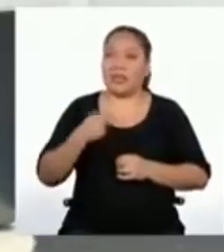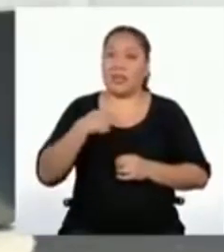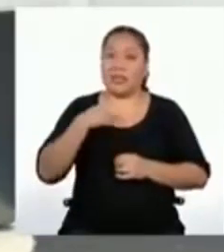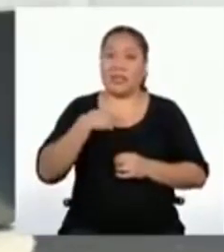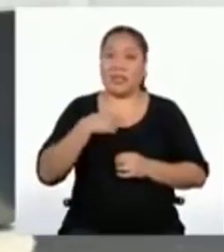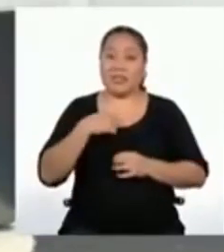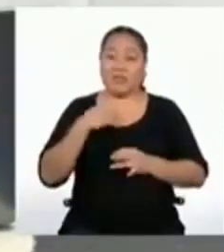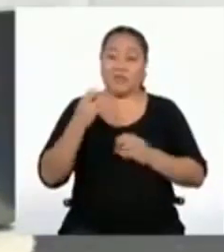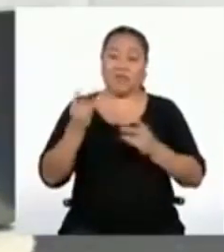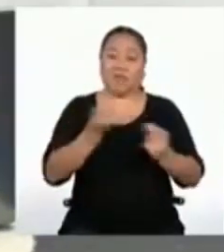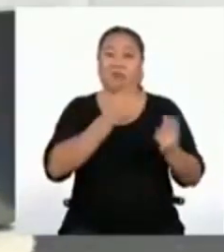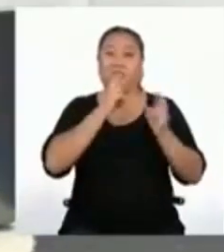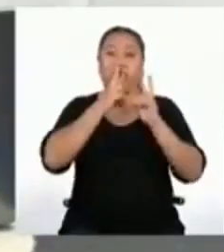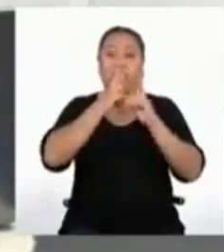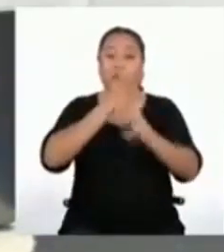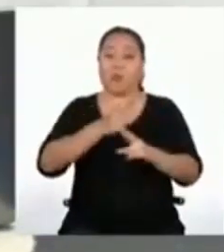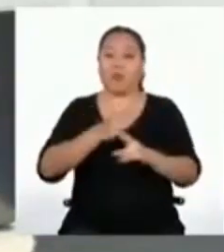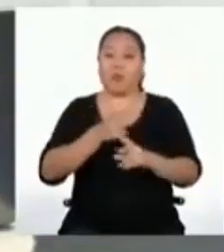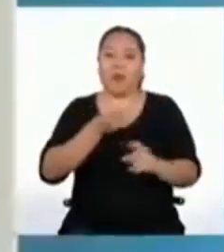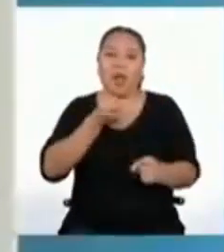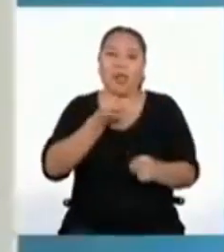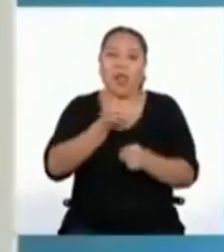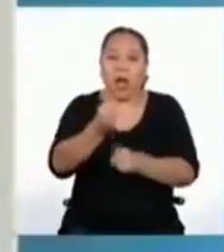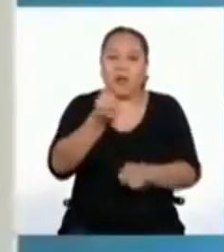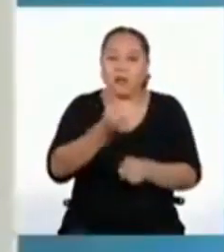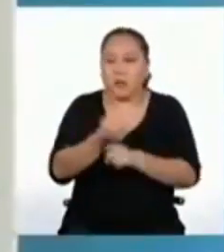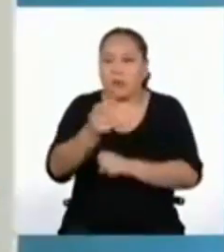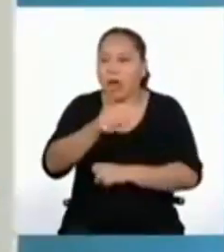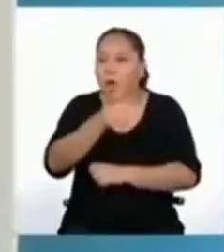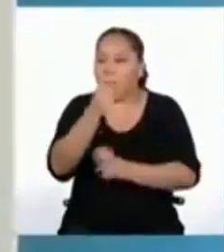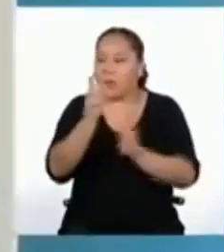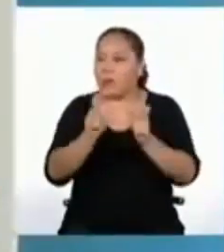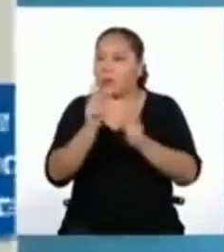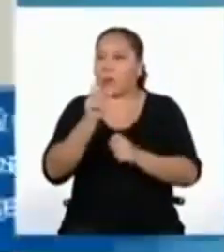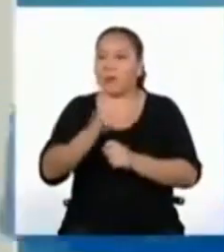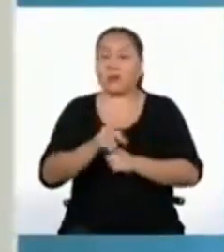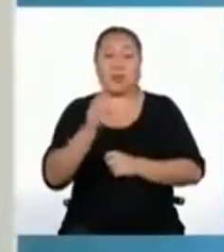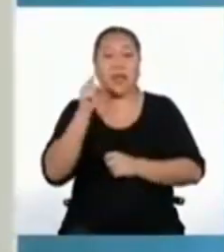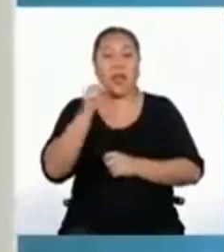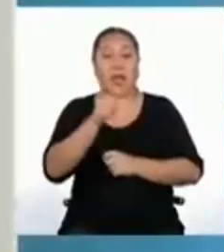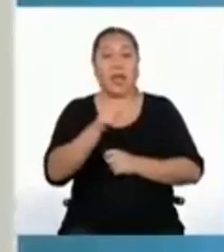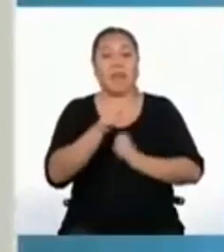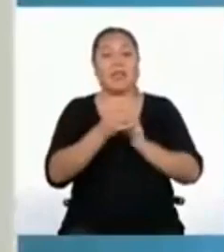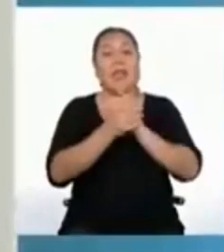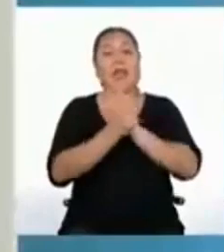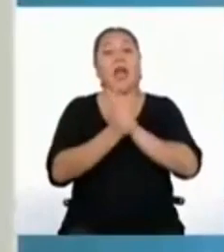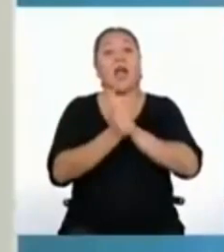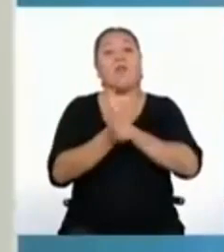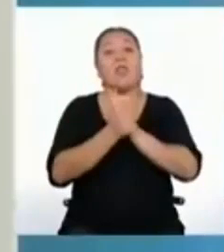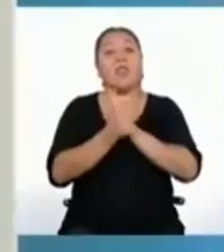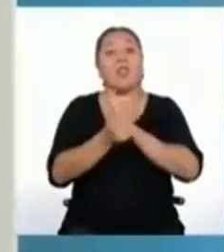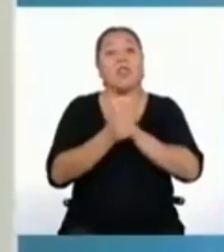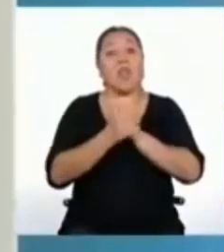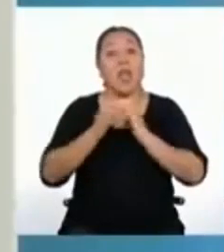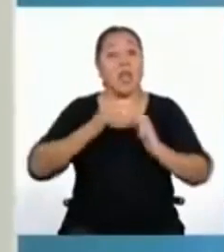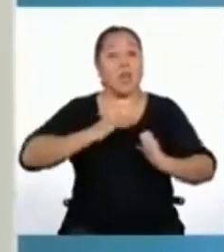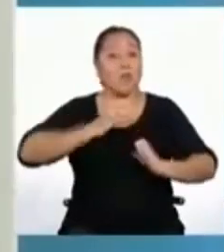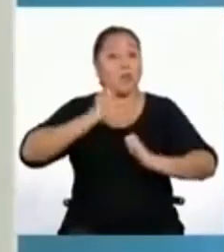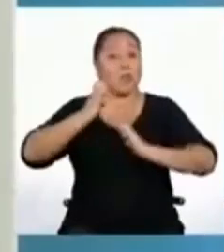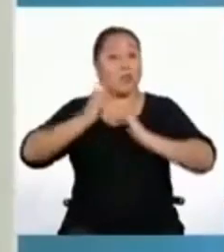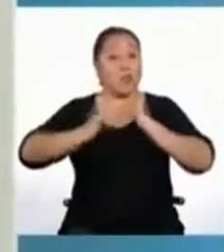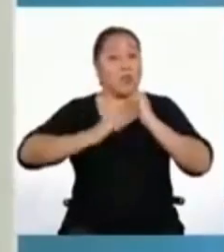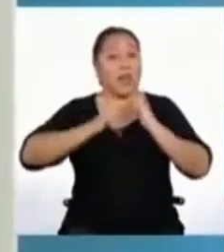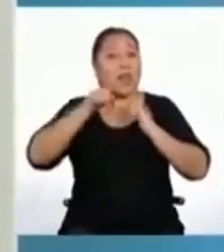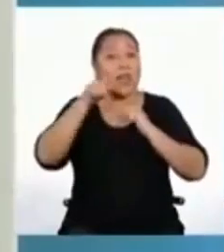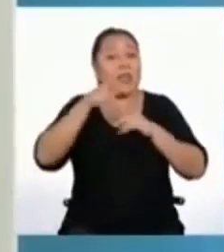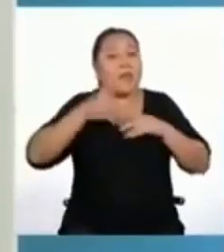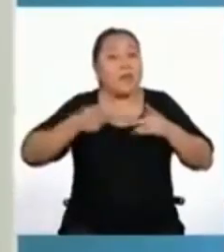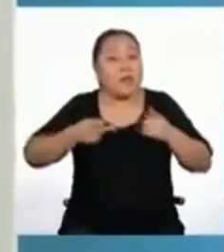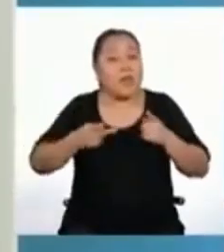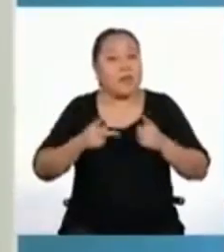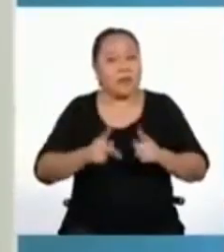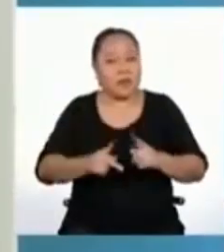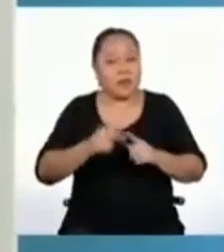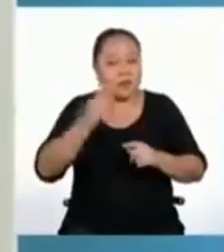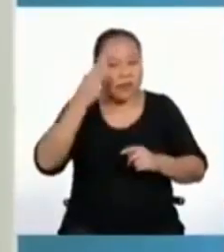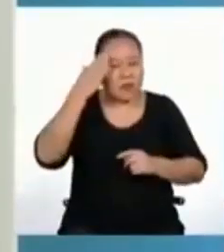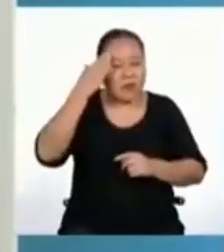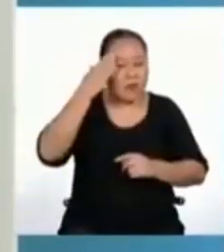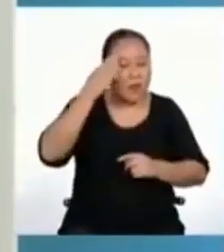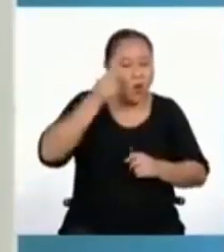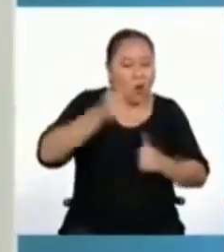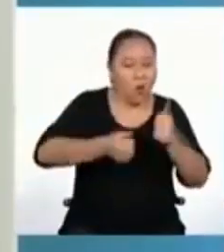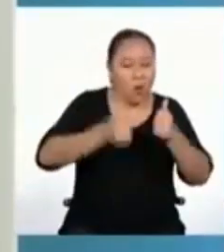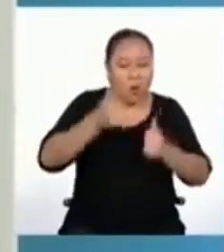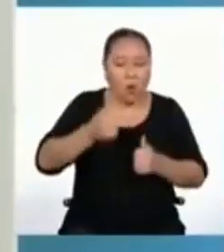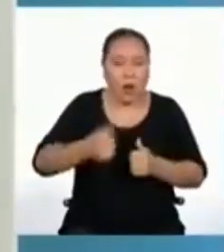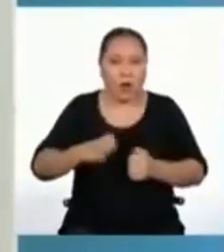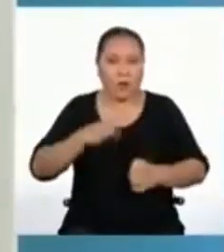pueden dañar a otras personas. A esta habilidad emocional que permite identificar emociones,